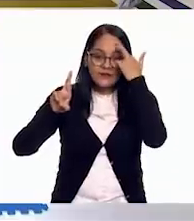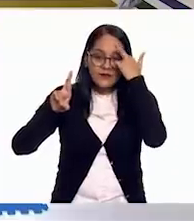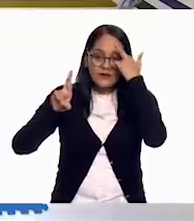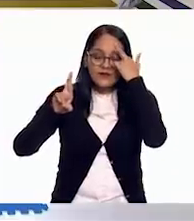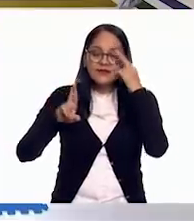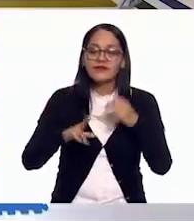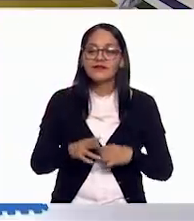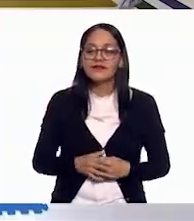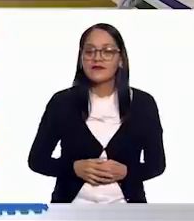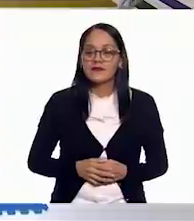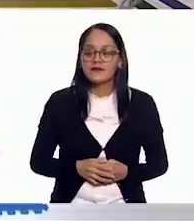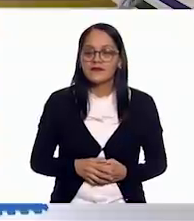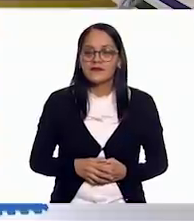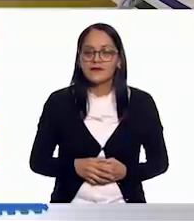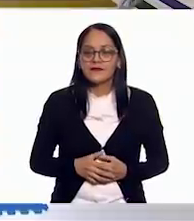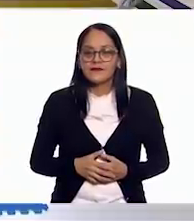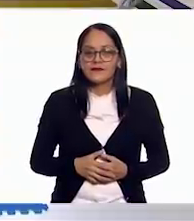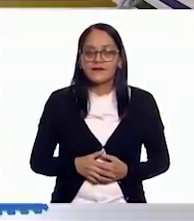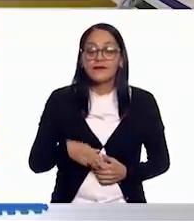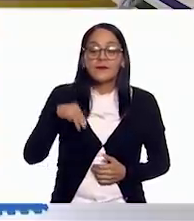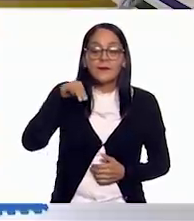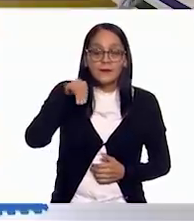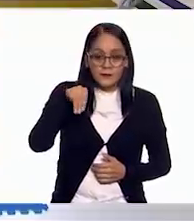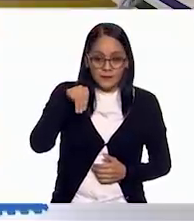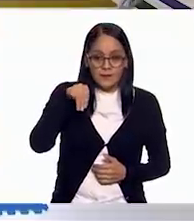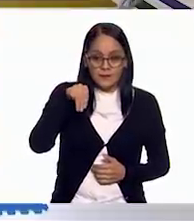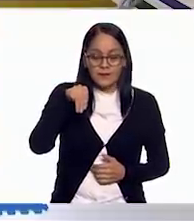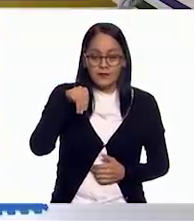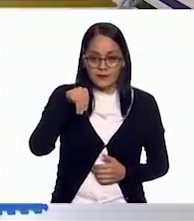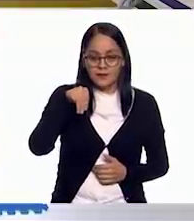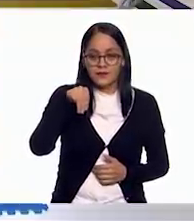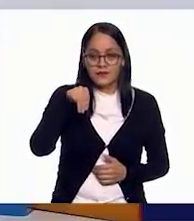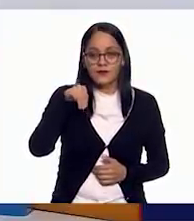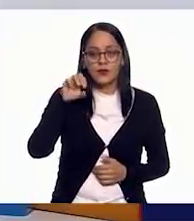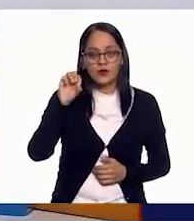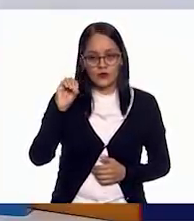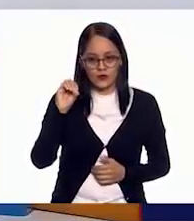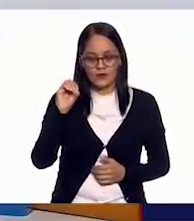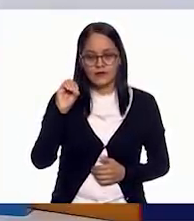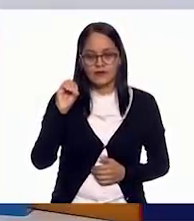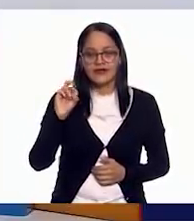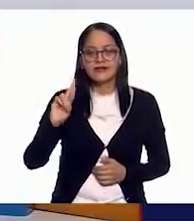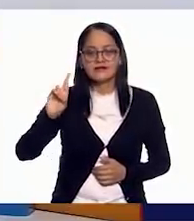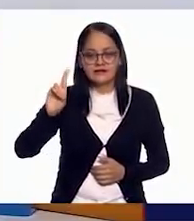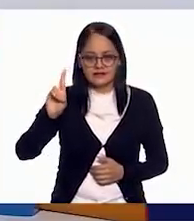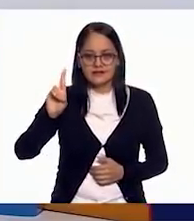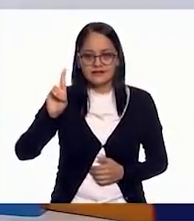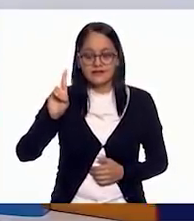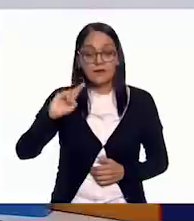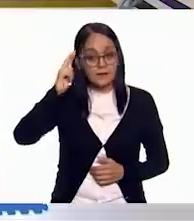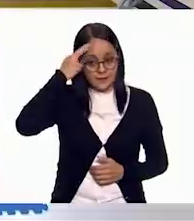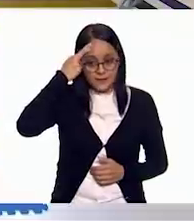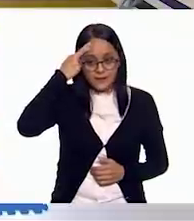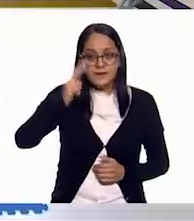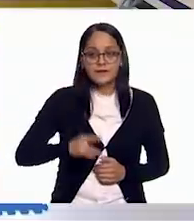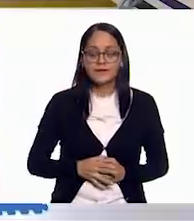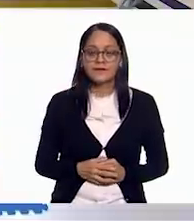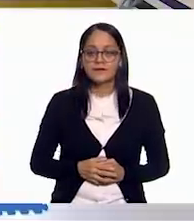la... La M, que suena M. O y R. Acuérdense.